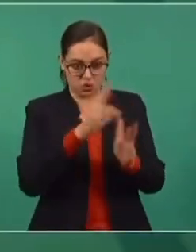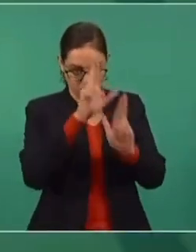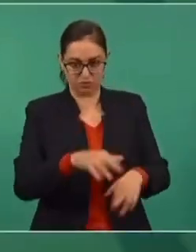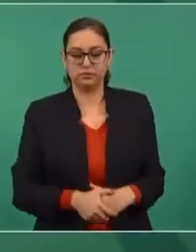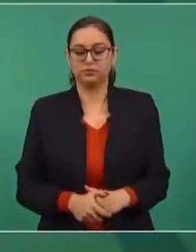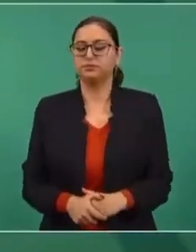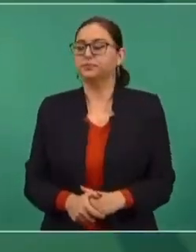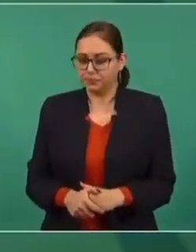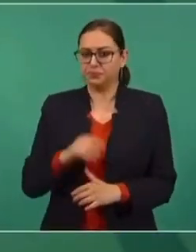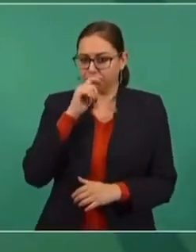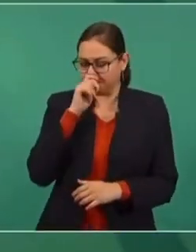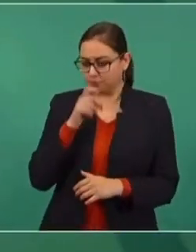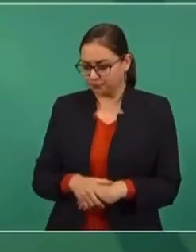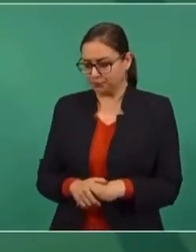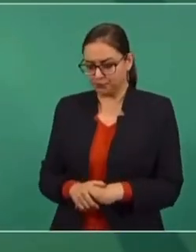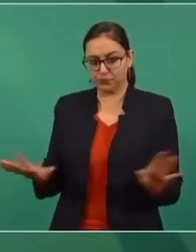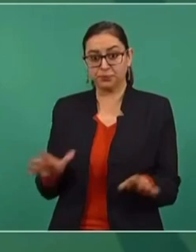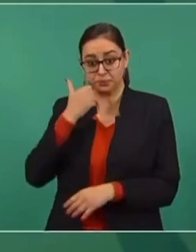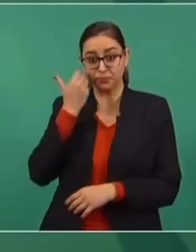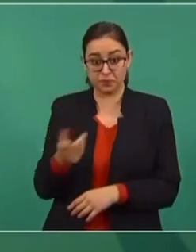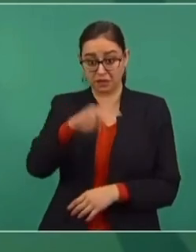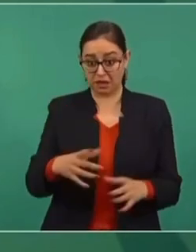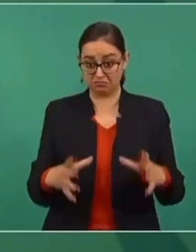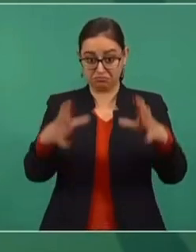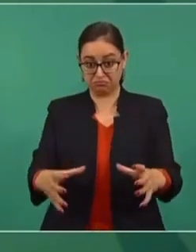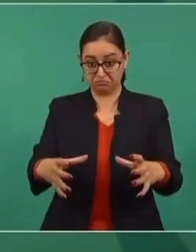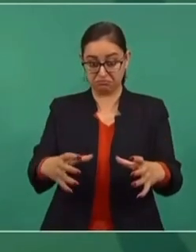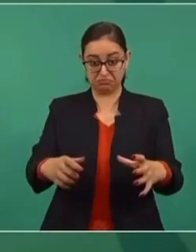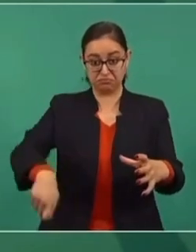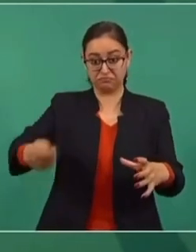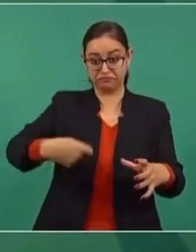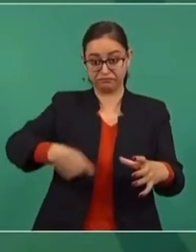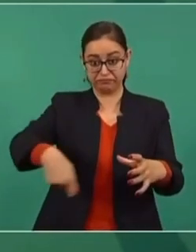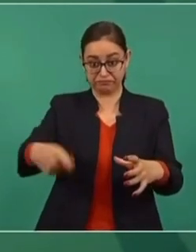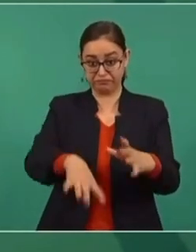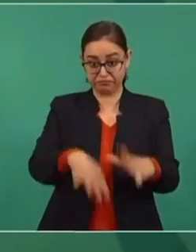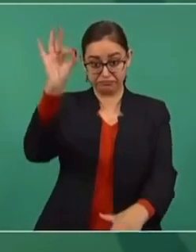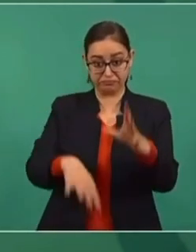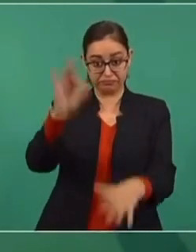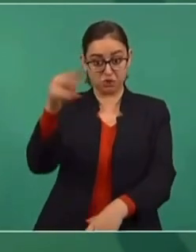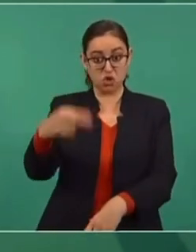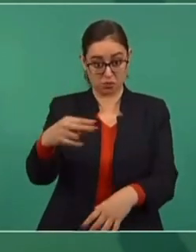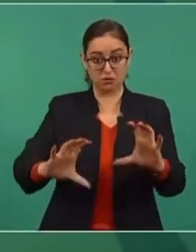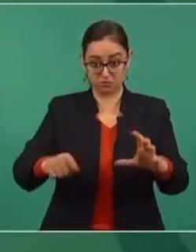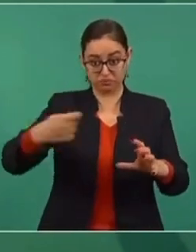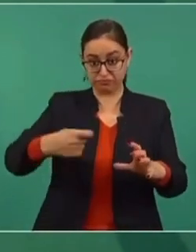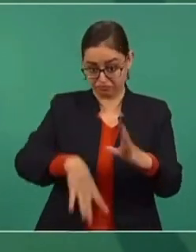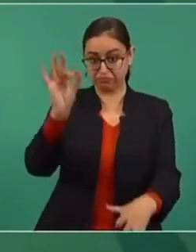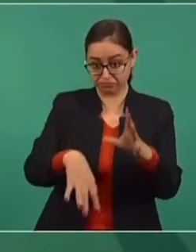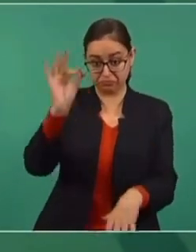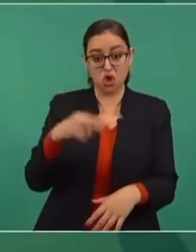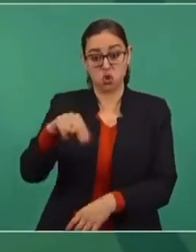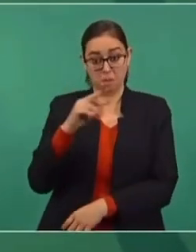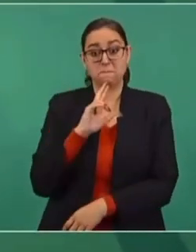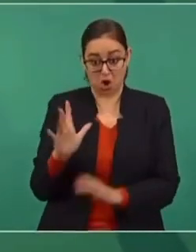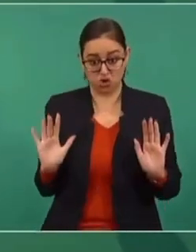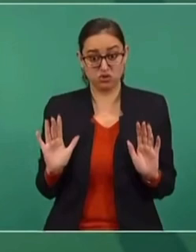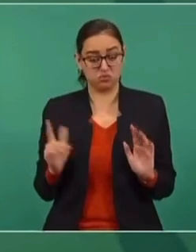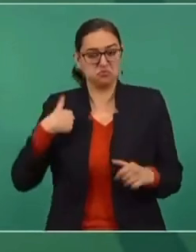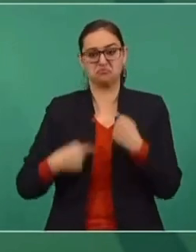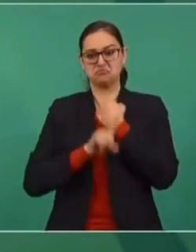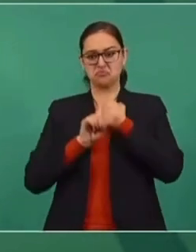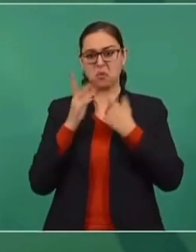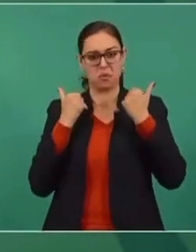aquí una ánfora, si les parece mejor. Es que digo, yo no tengo problema,